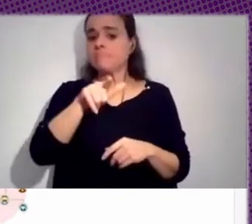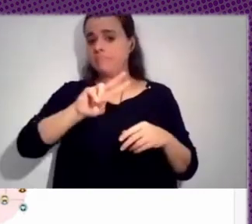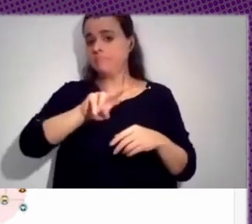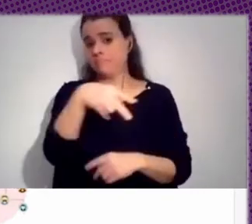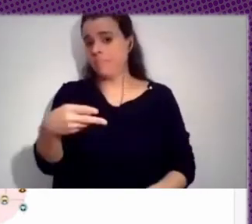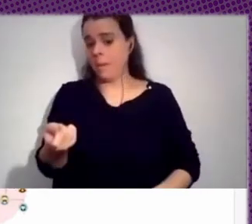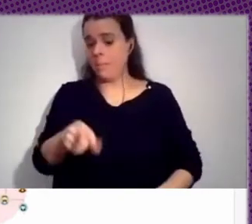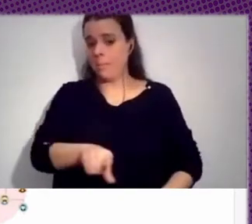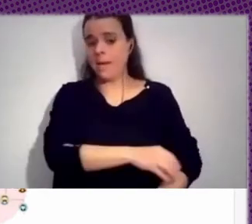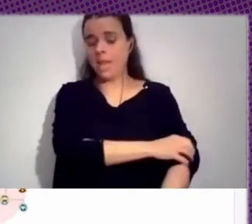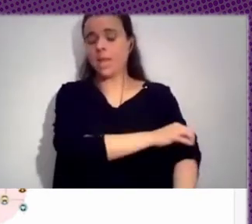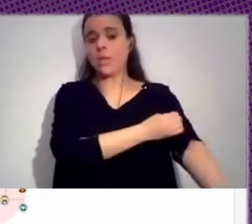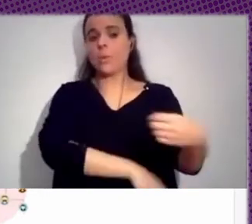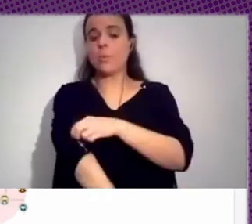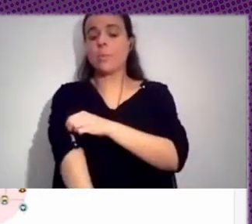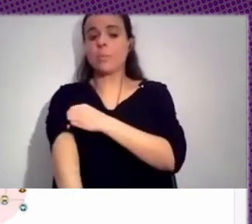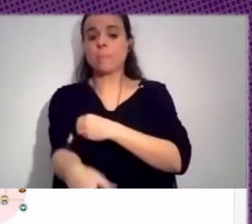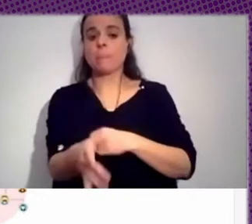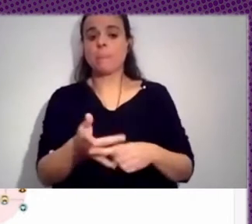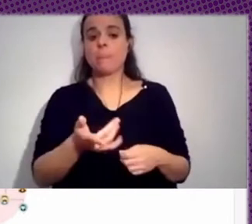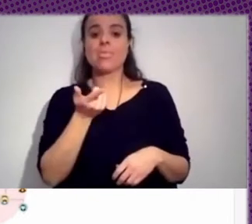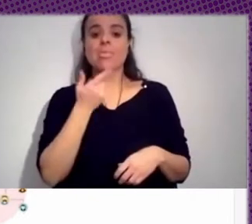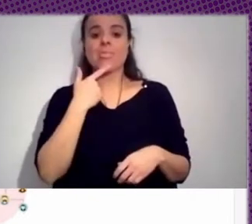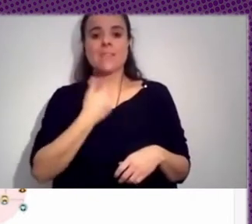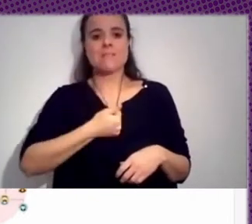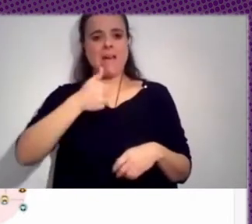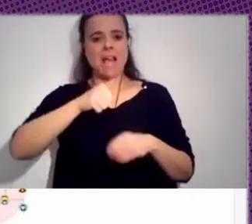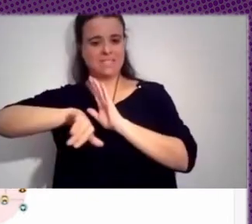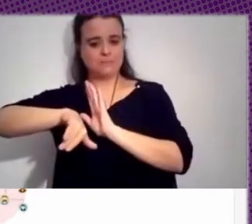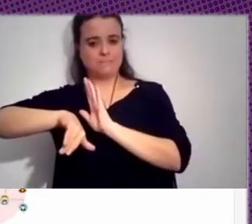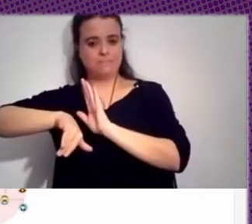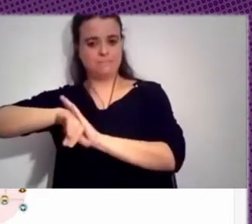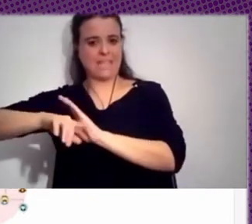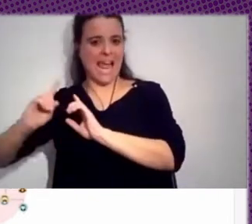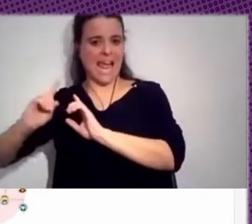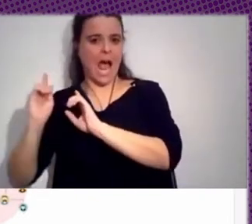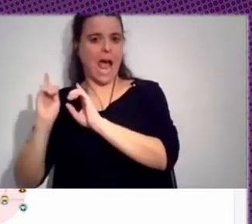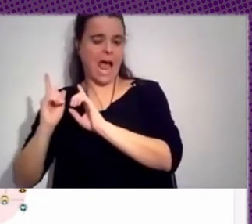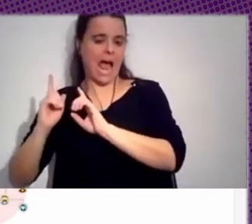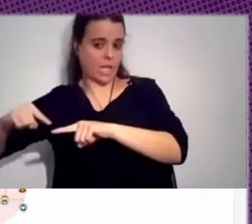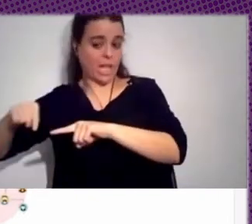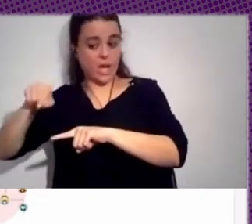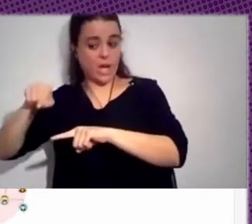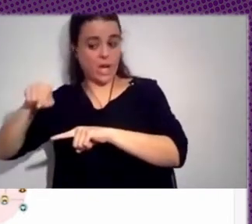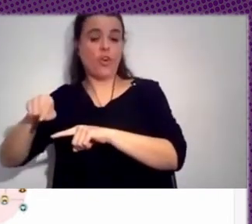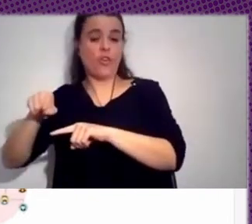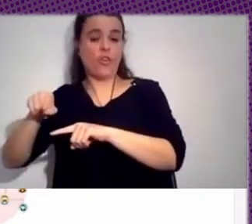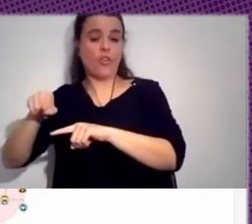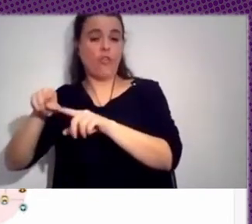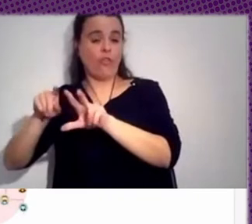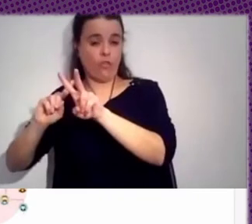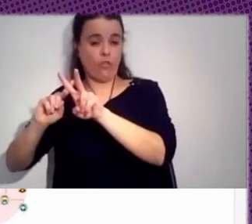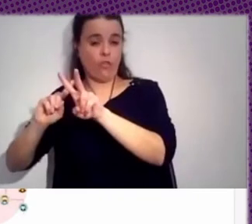desde el lado autoritario, en el caso español de Vox y, bueno, a nivel mundial, pues todo